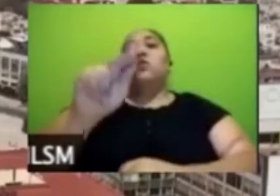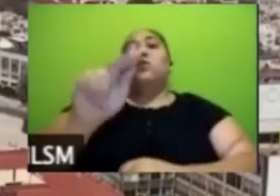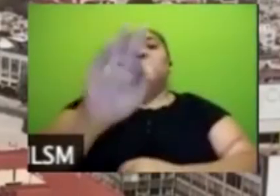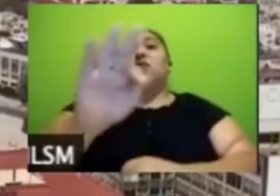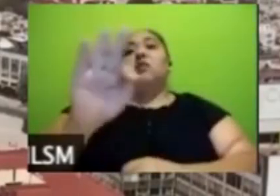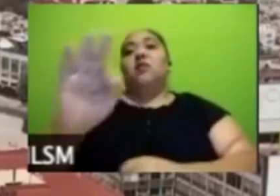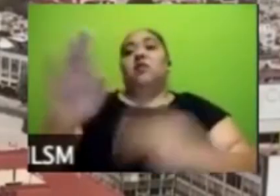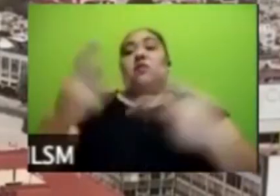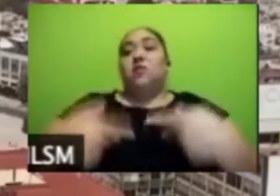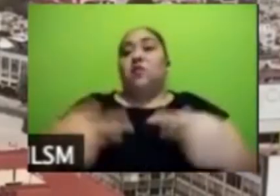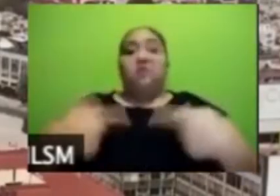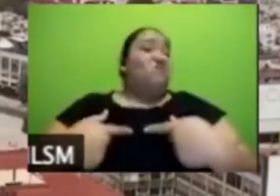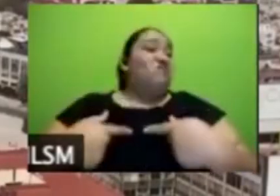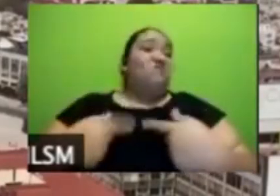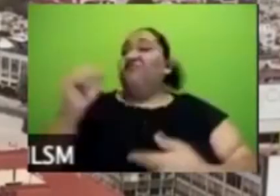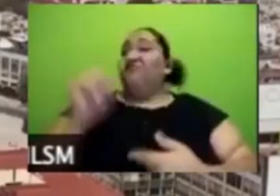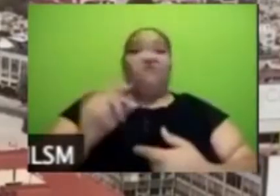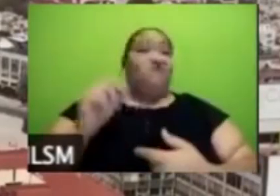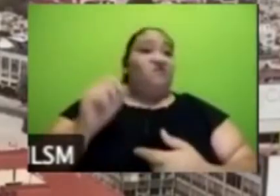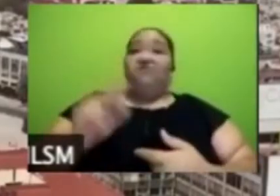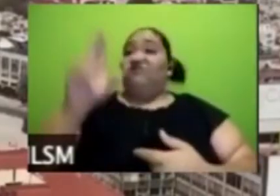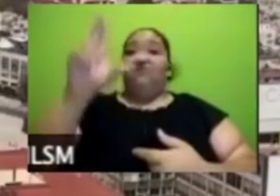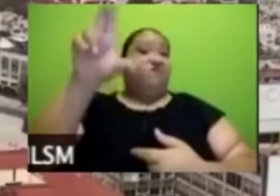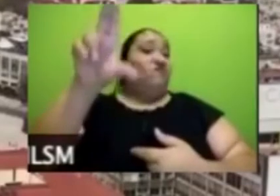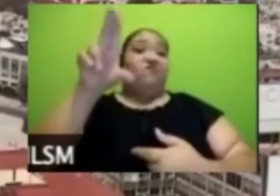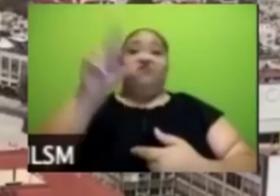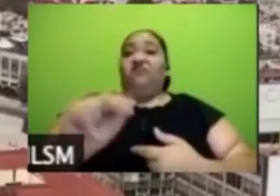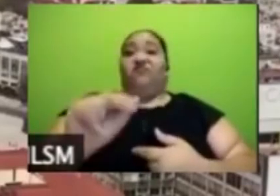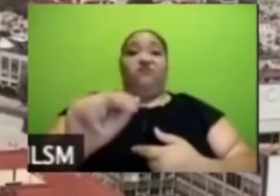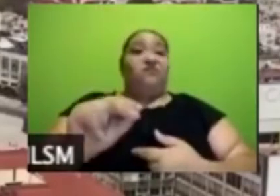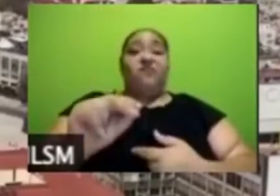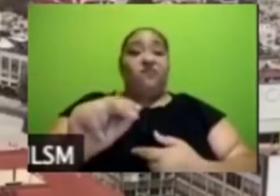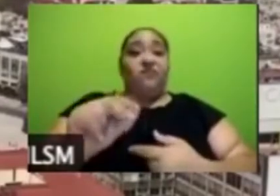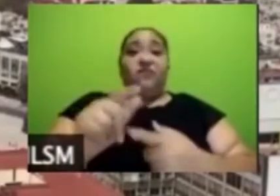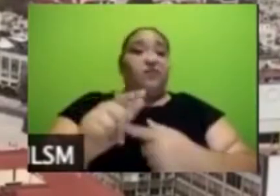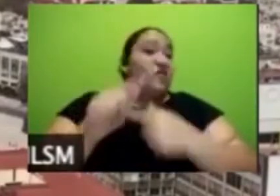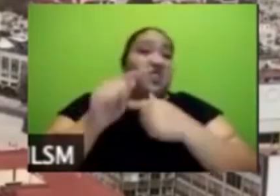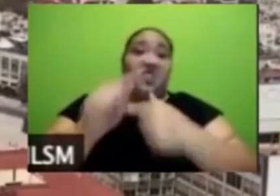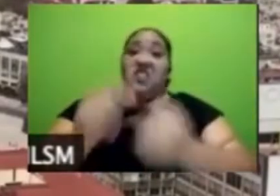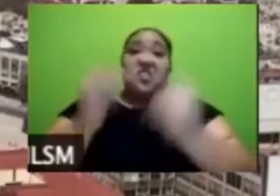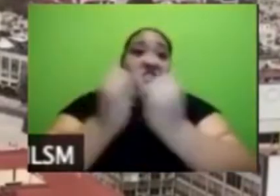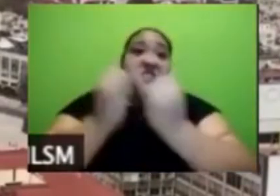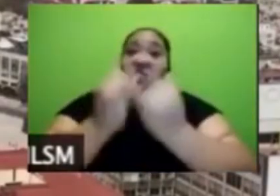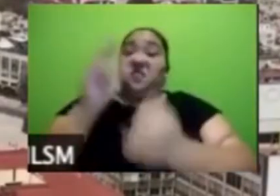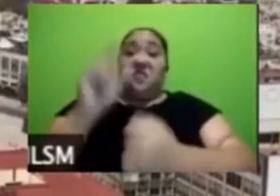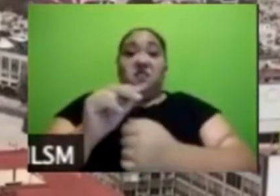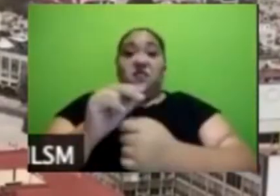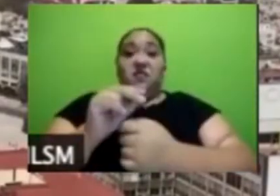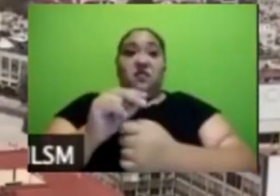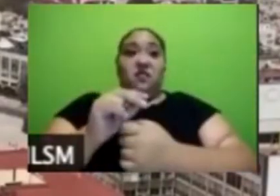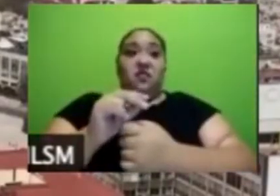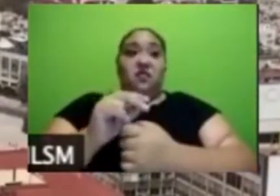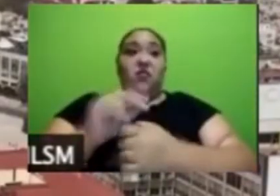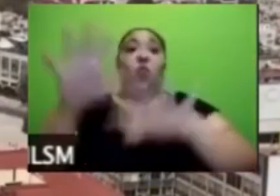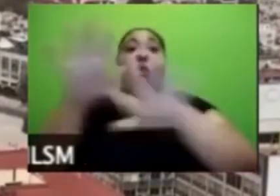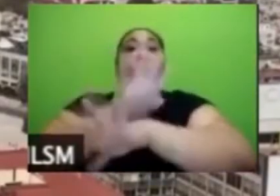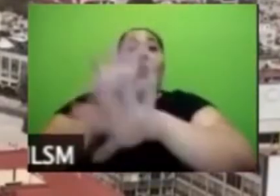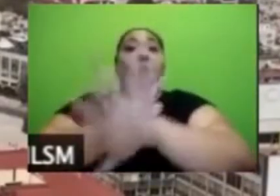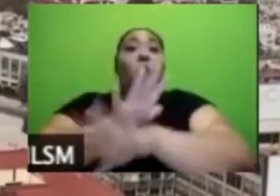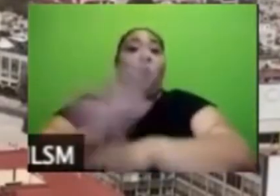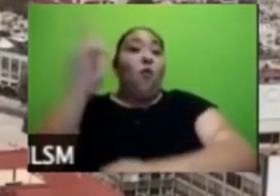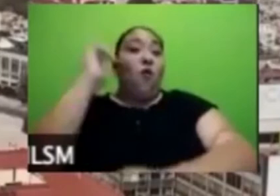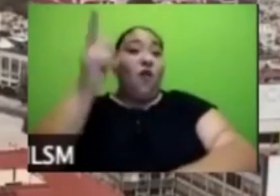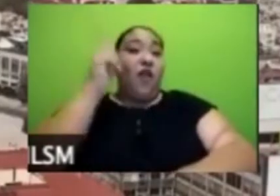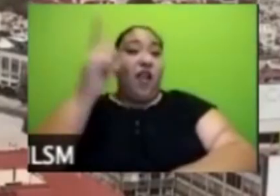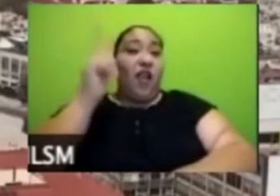no va a ser lo mismo y uno de los cambios que ojalá se dé es que dice va a haber más respeto por el personal